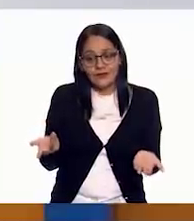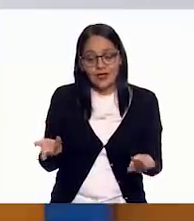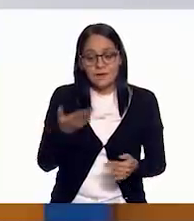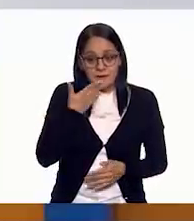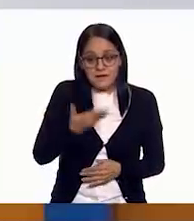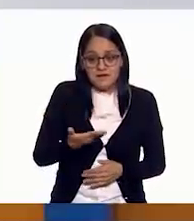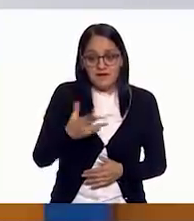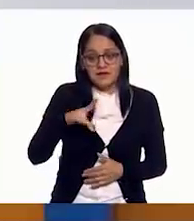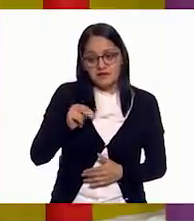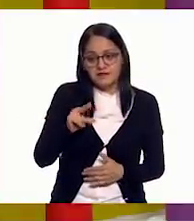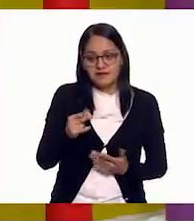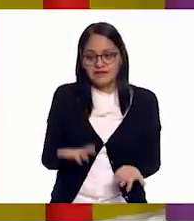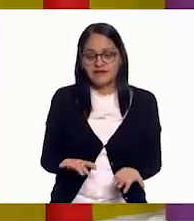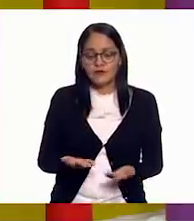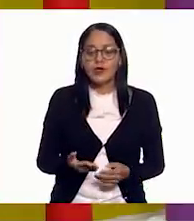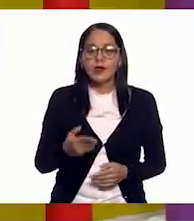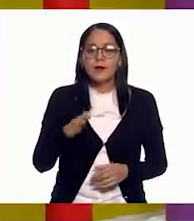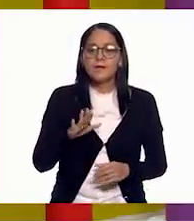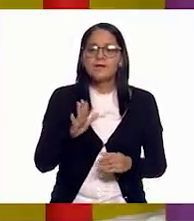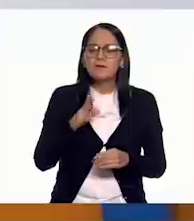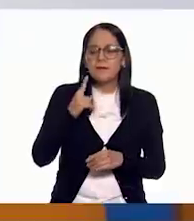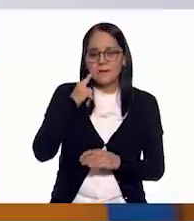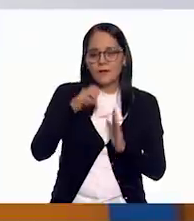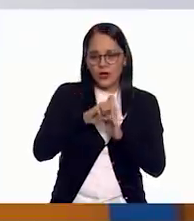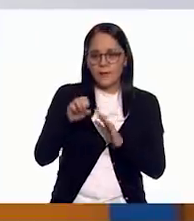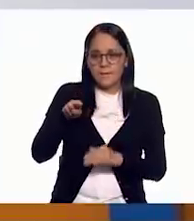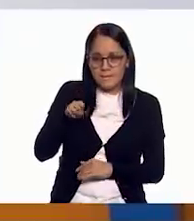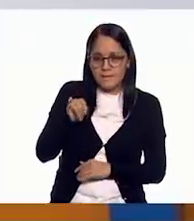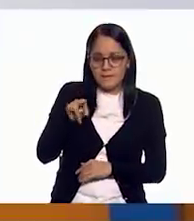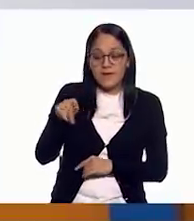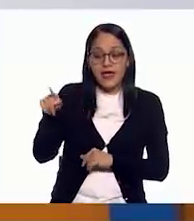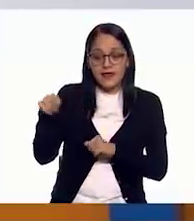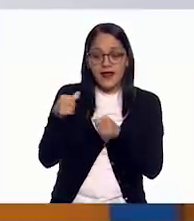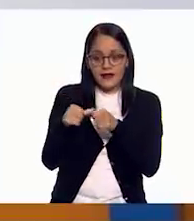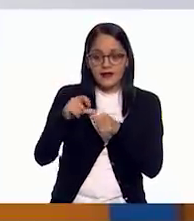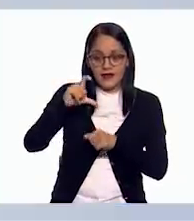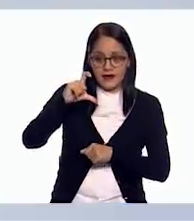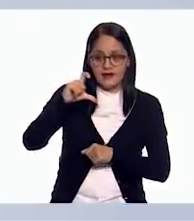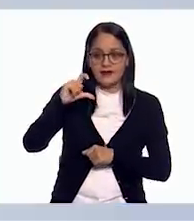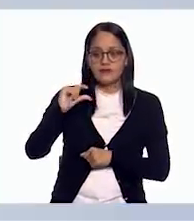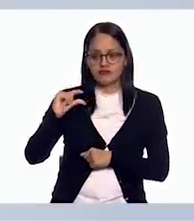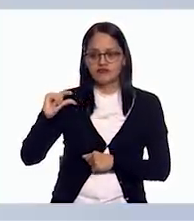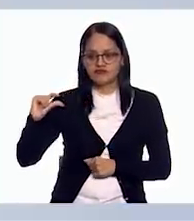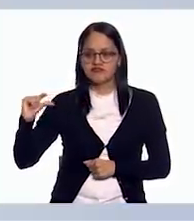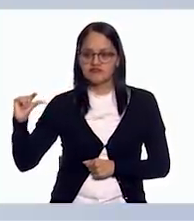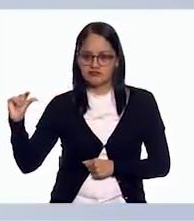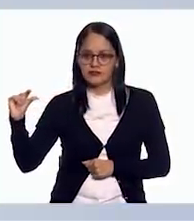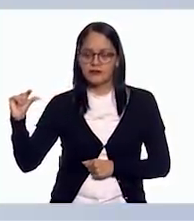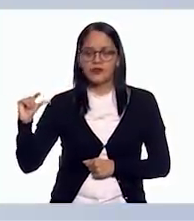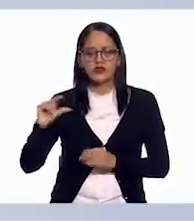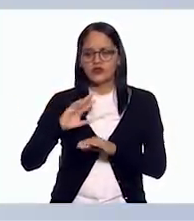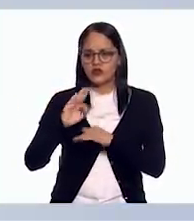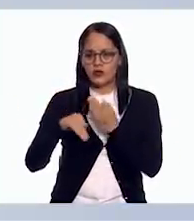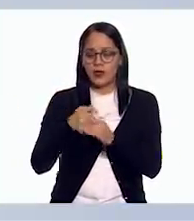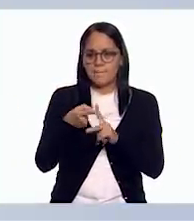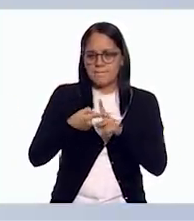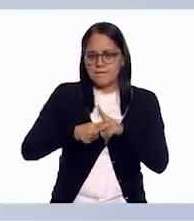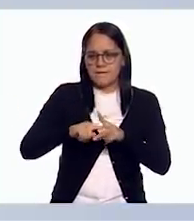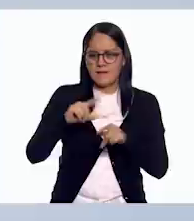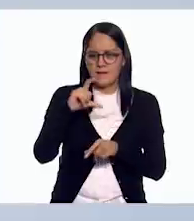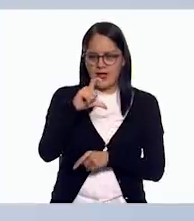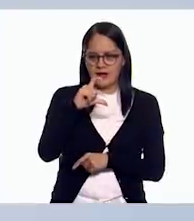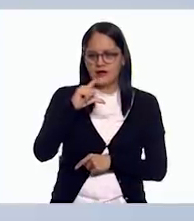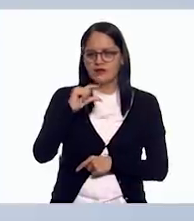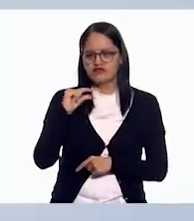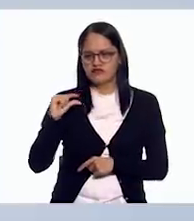adecuado, ¿verdad? Lo más adecuado es como Miriam lo escribió. Efectivamente comienza con mayúscula, pero todo lo demás, pues, va